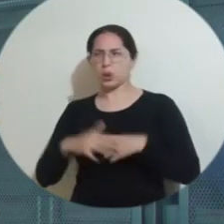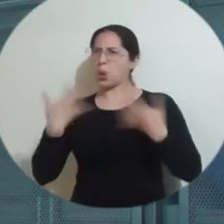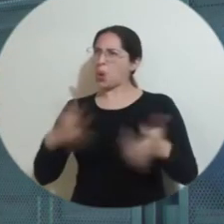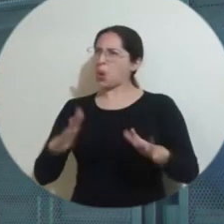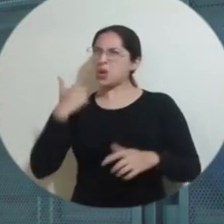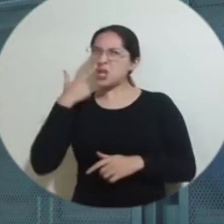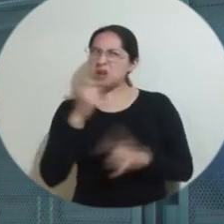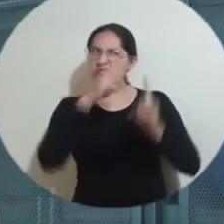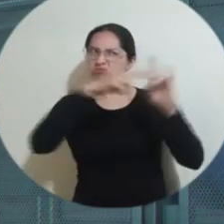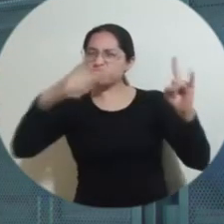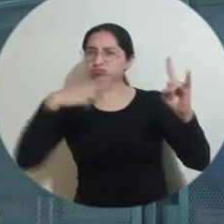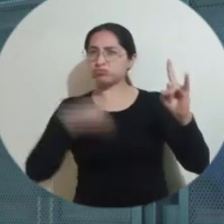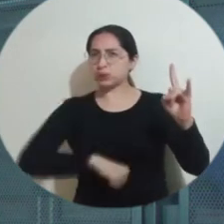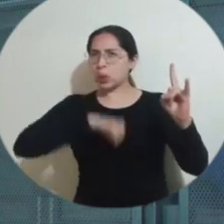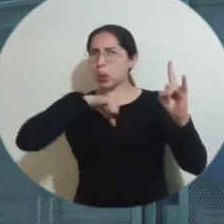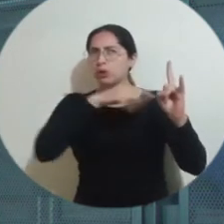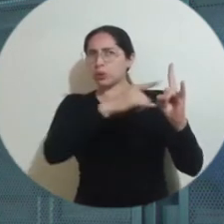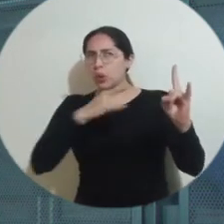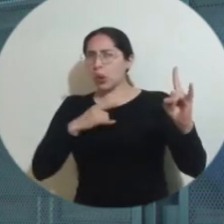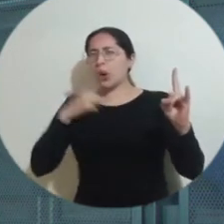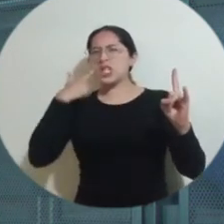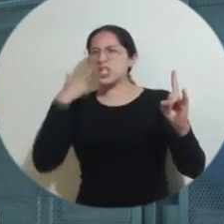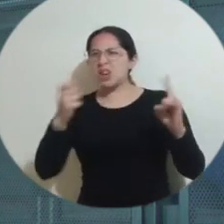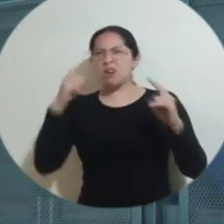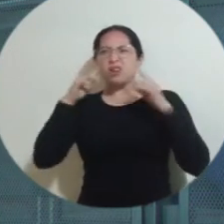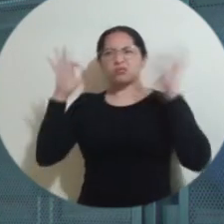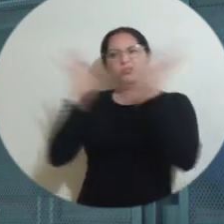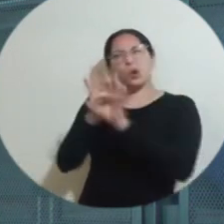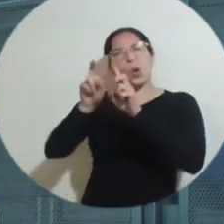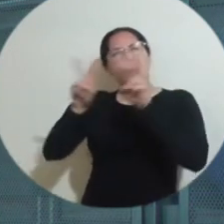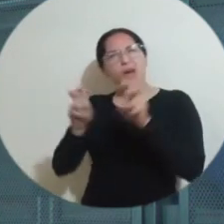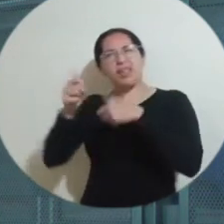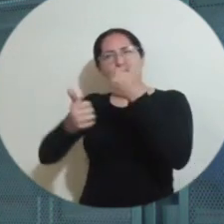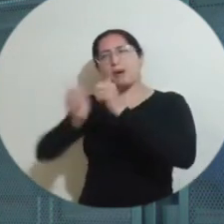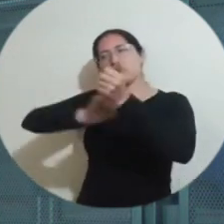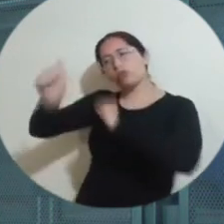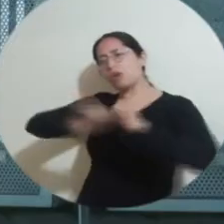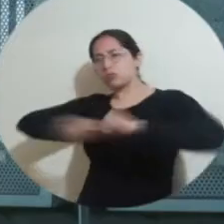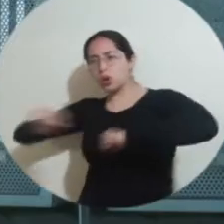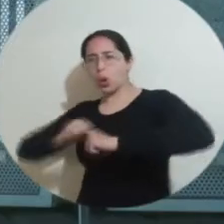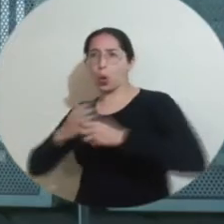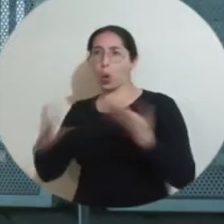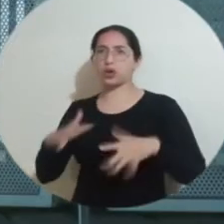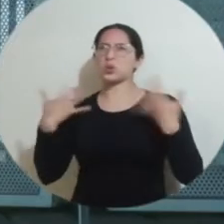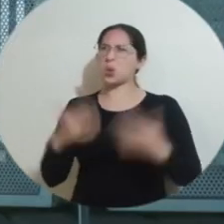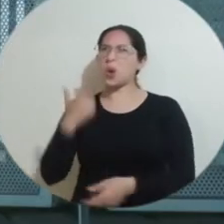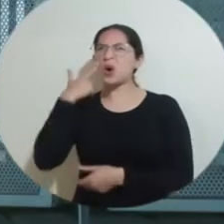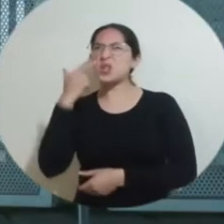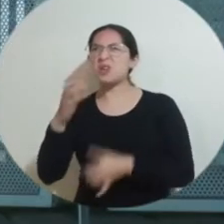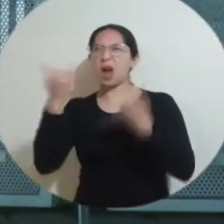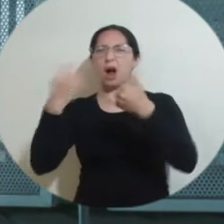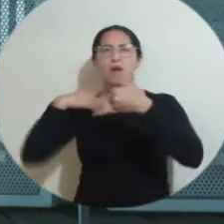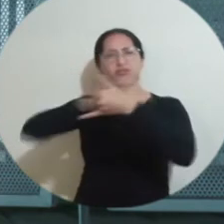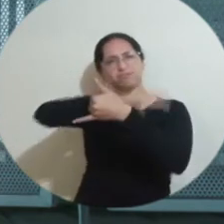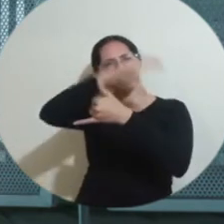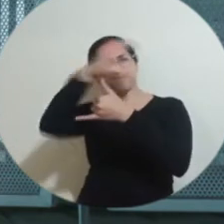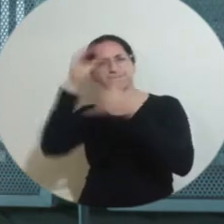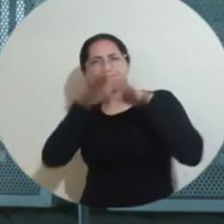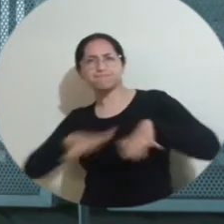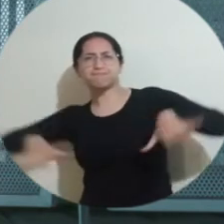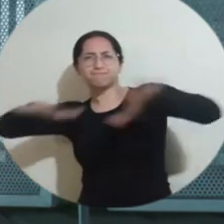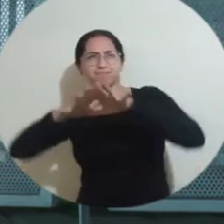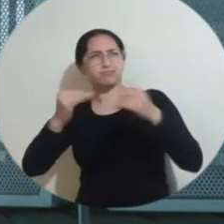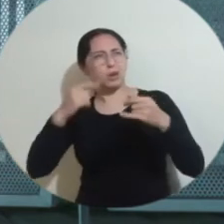Magdalena, en esta universidad, estén dando prioridades a este tipo de eventos. Impacta mucho sobre la región Caribe y